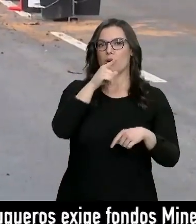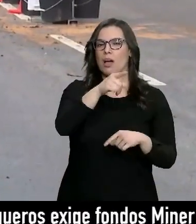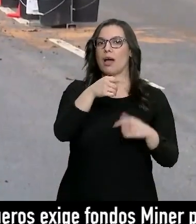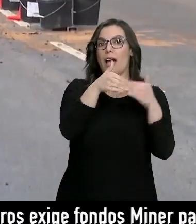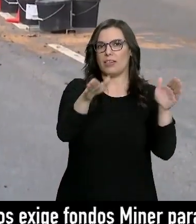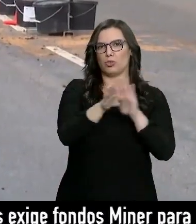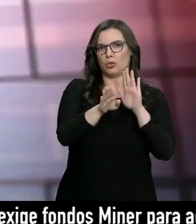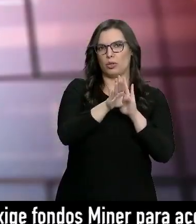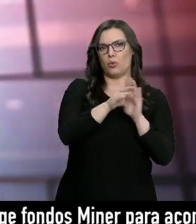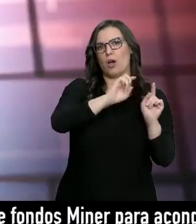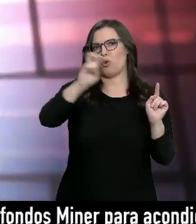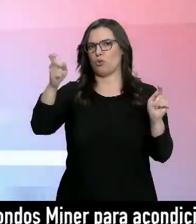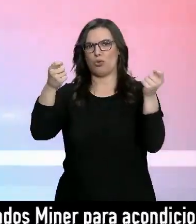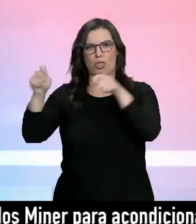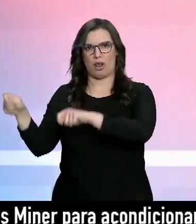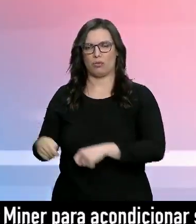permanece abiertos.